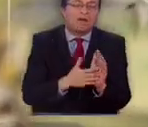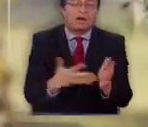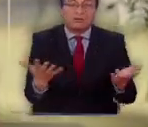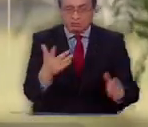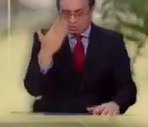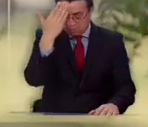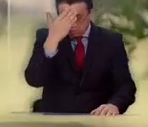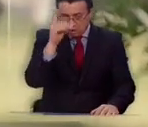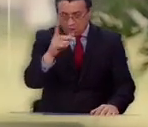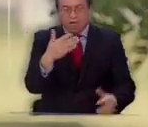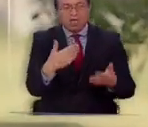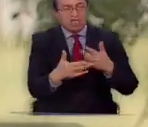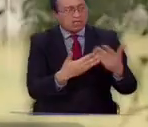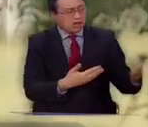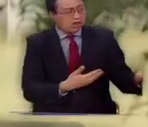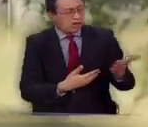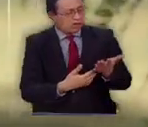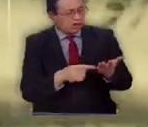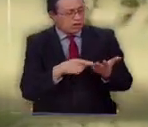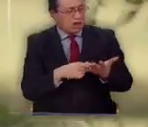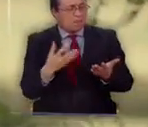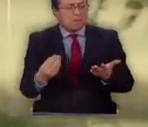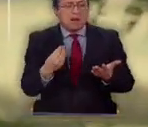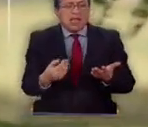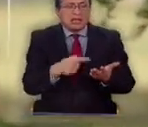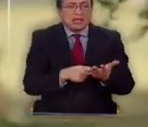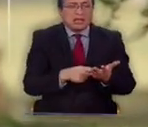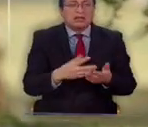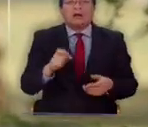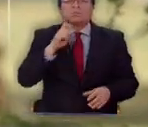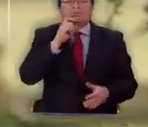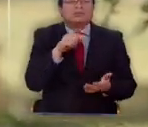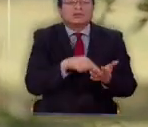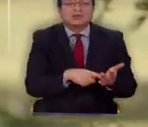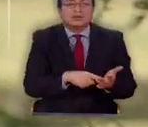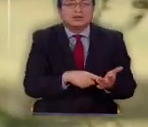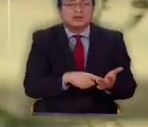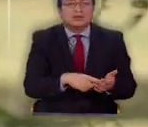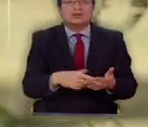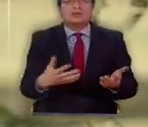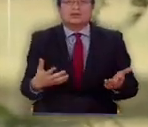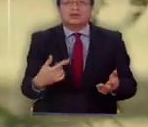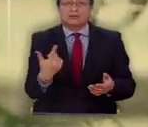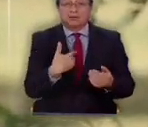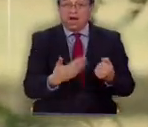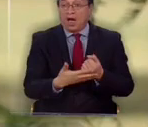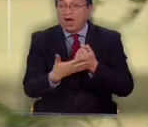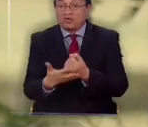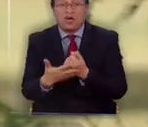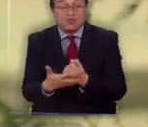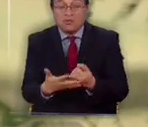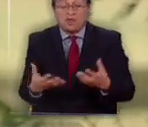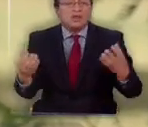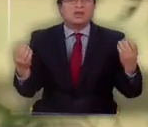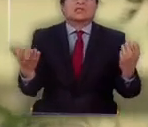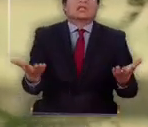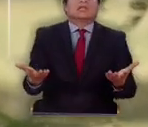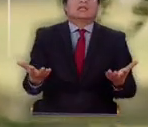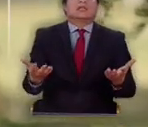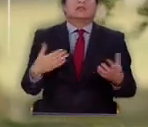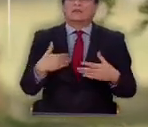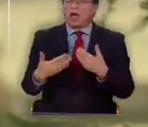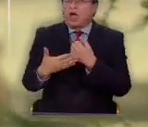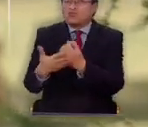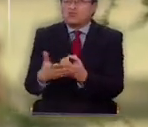preocupo de dónde viene, para qué sirve, de quién es. Porque si no, en el fondo no estoy ayudando a nadie. Y si le doy a